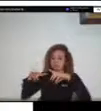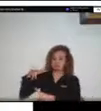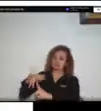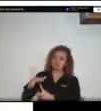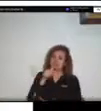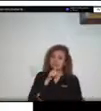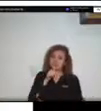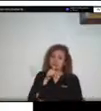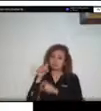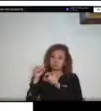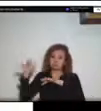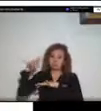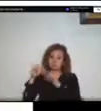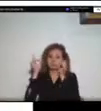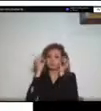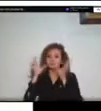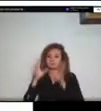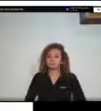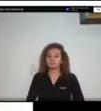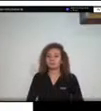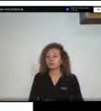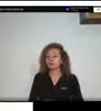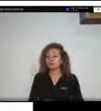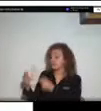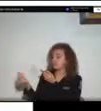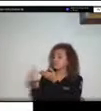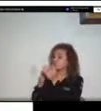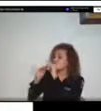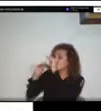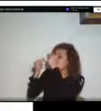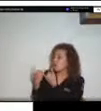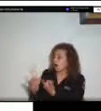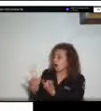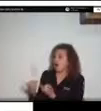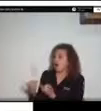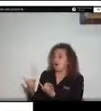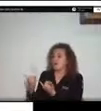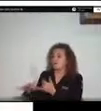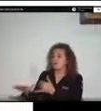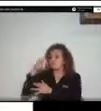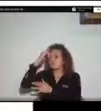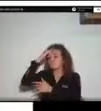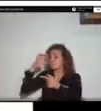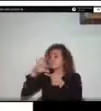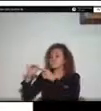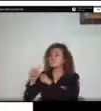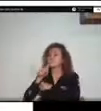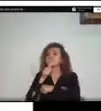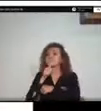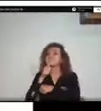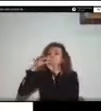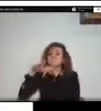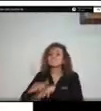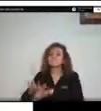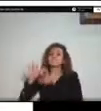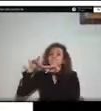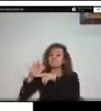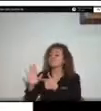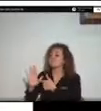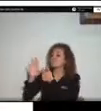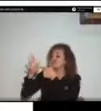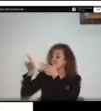esa condición actual quisimos priorizar este tema de las inundaciones mostrando aquí en el mapa